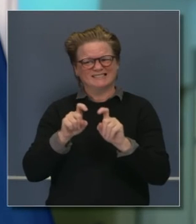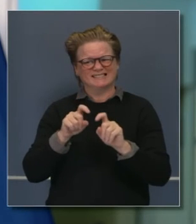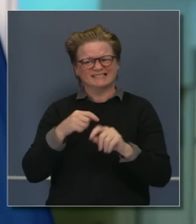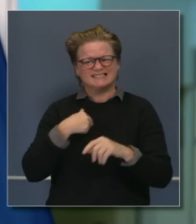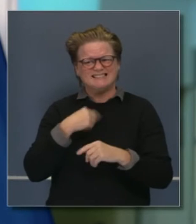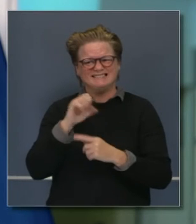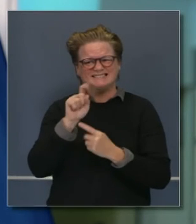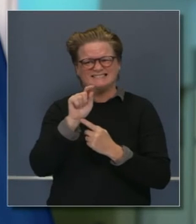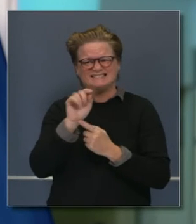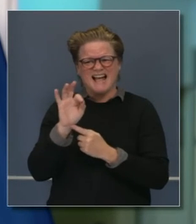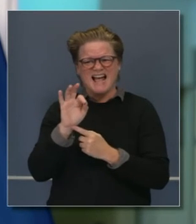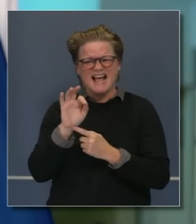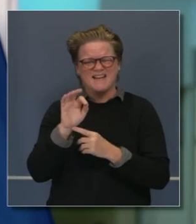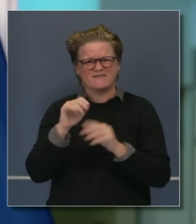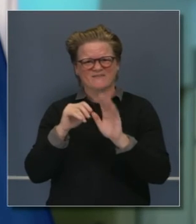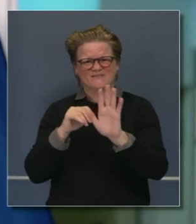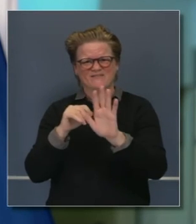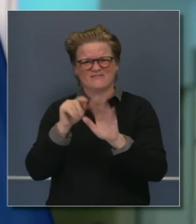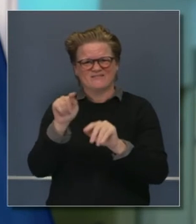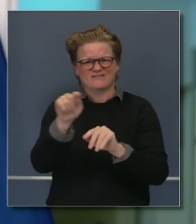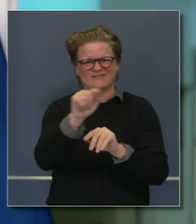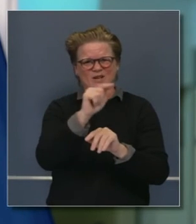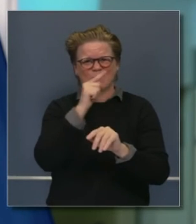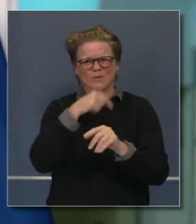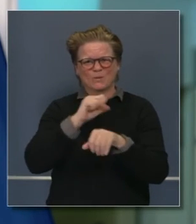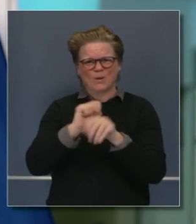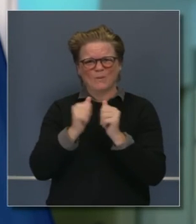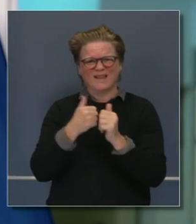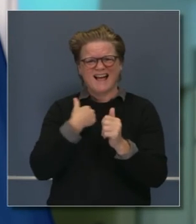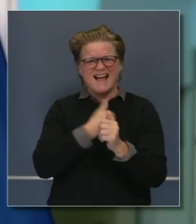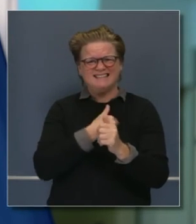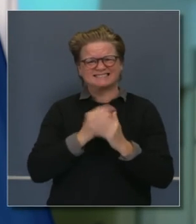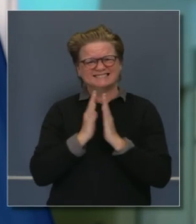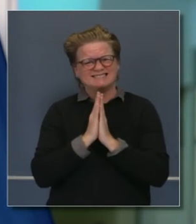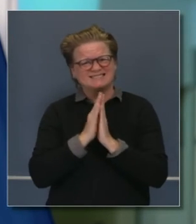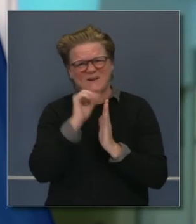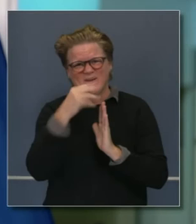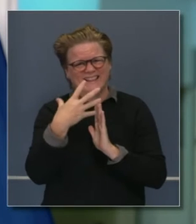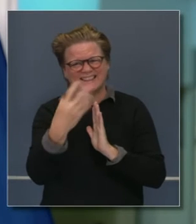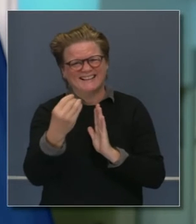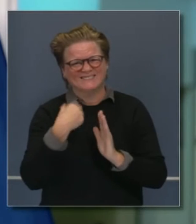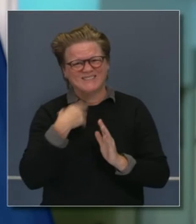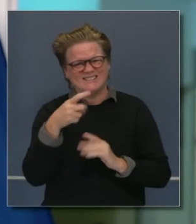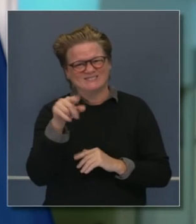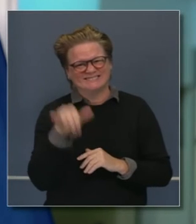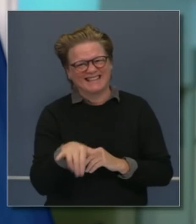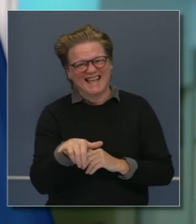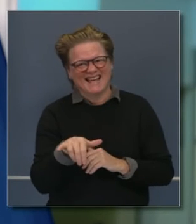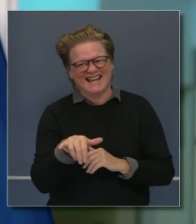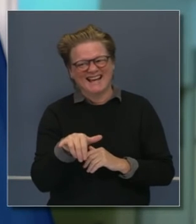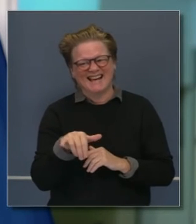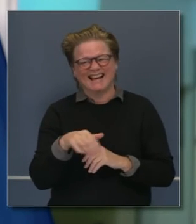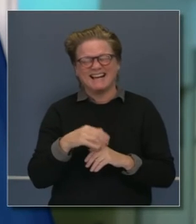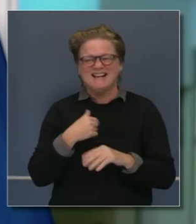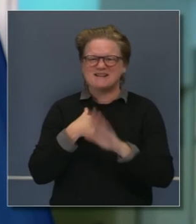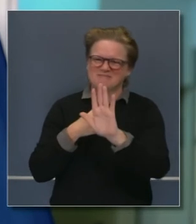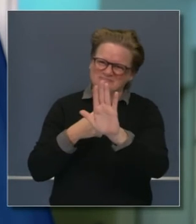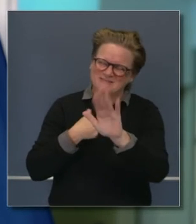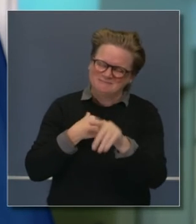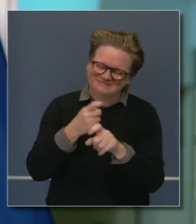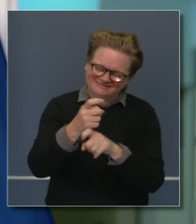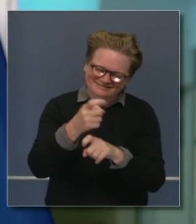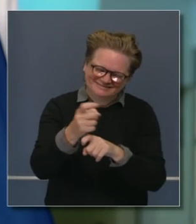convencerlos a que no presenten su currículum. Lo digo medio en broma, claro que los quiero apoyar en sus